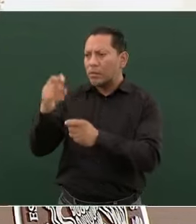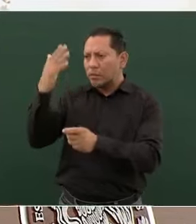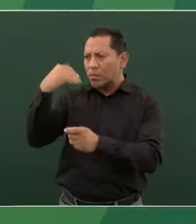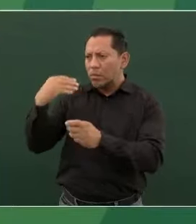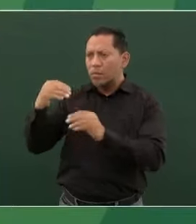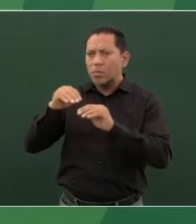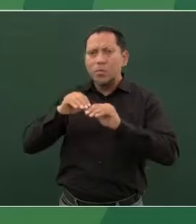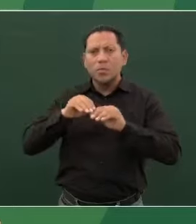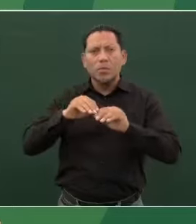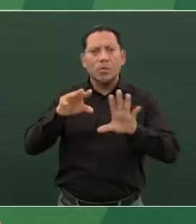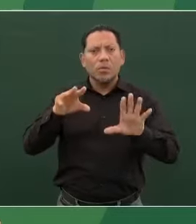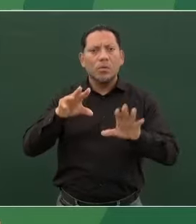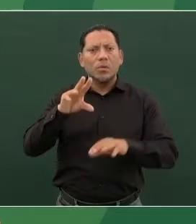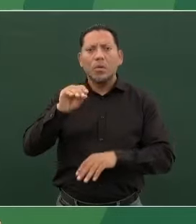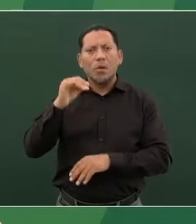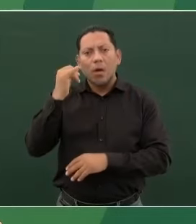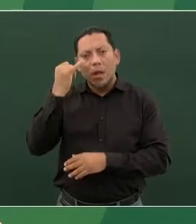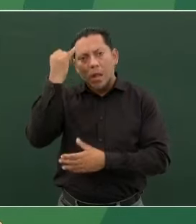editorializar,